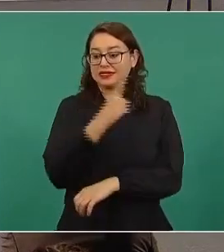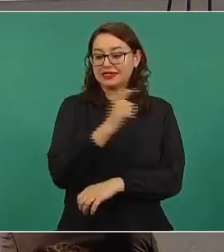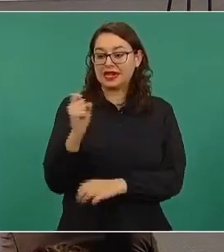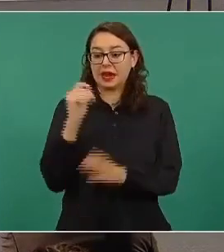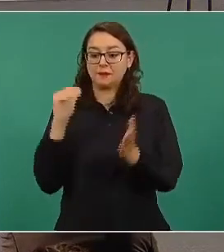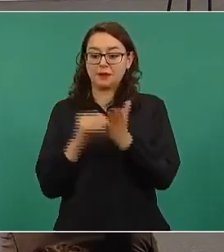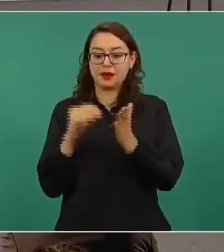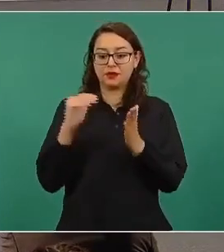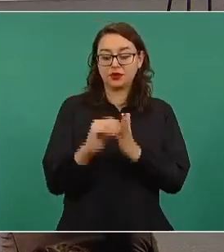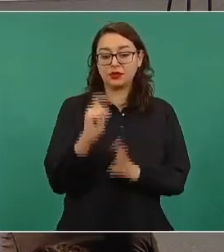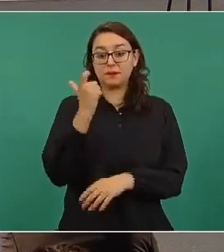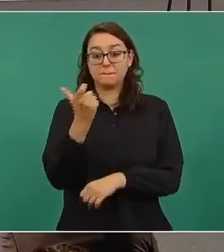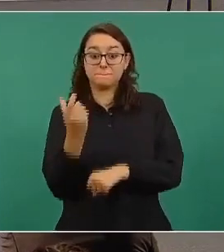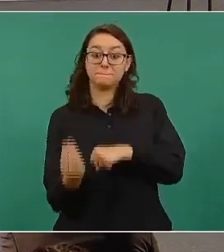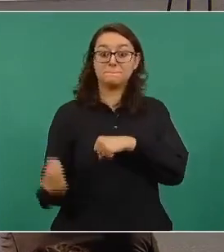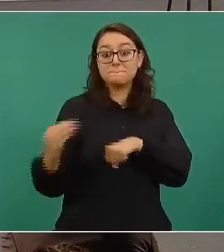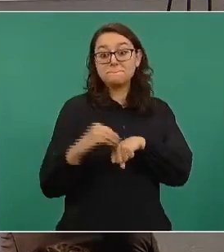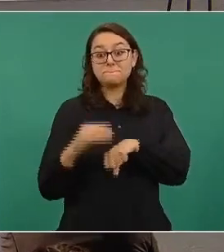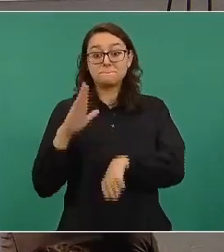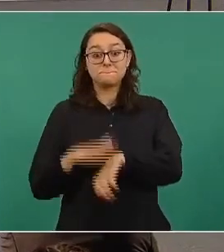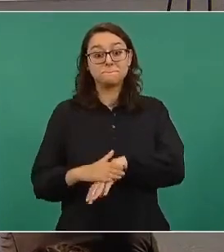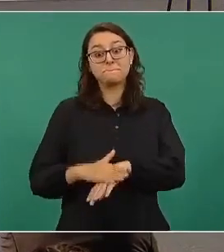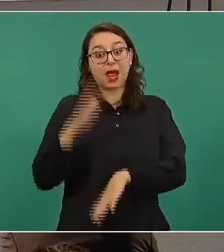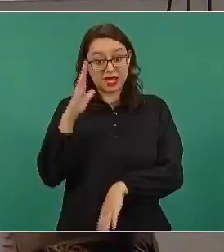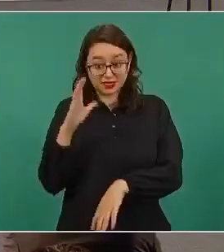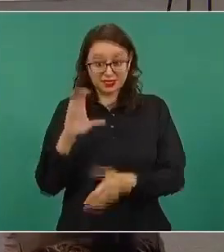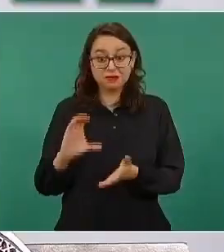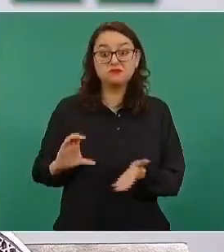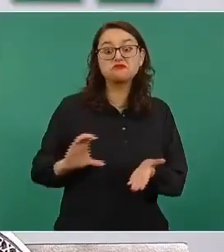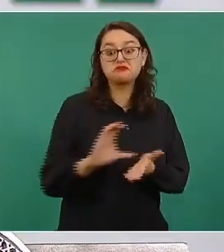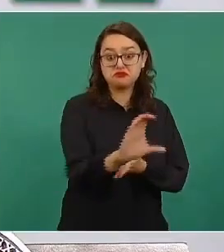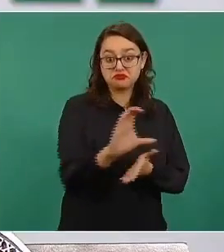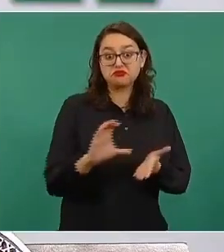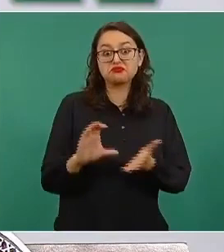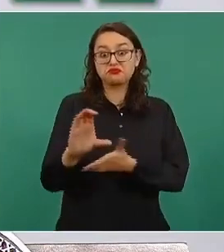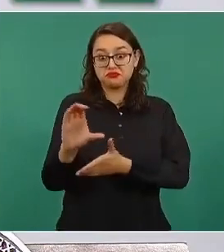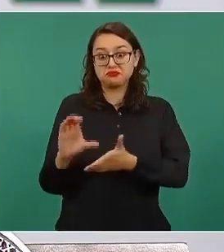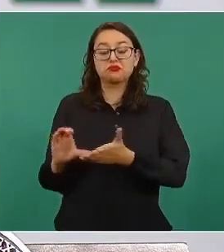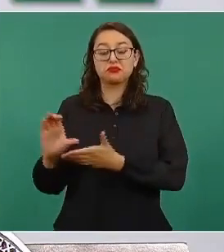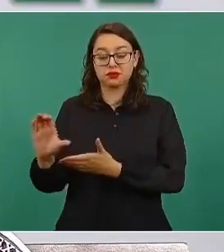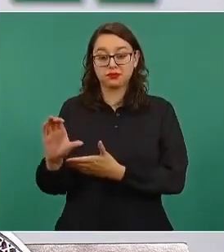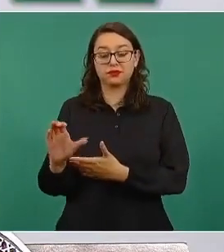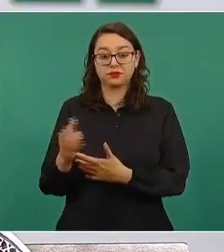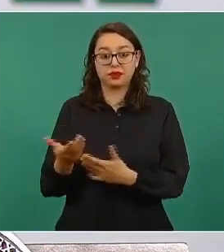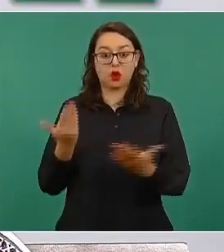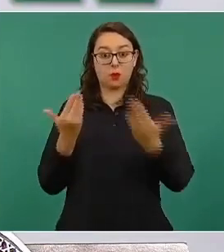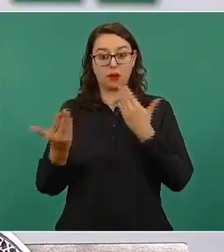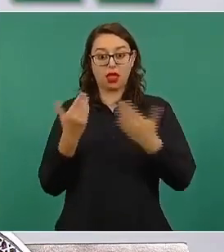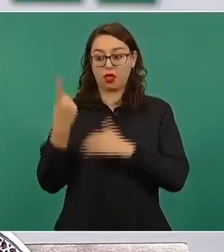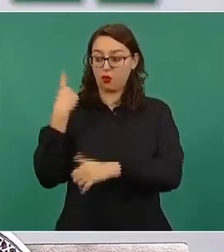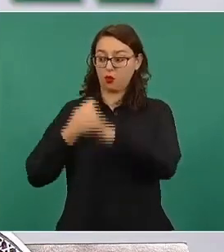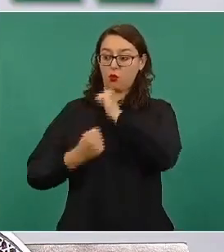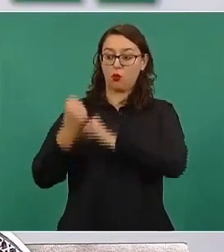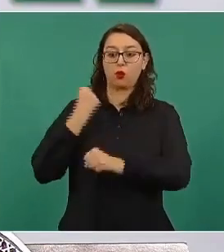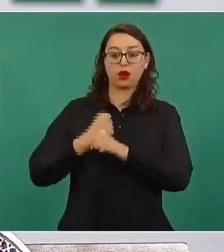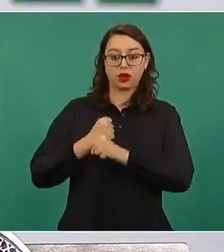adicionales respecto a lo que recibieron en dos mil o están recibiendo en dos mil veintiuno. Bueno,